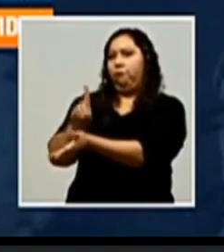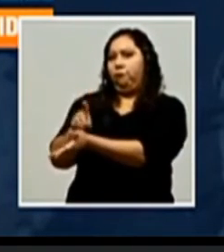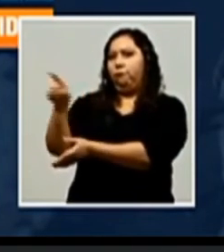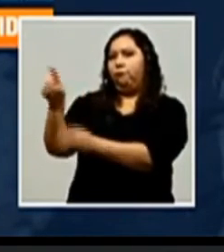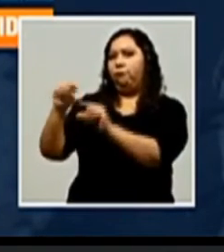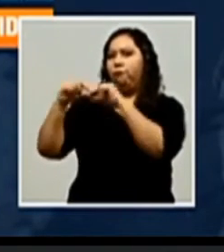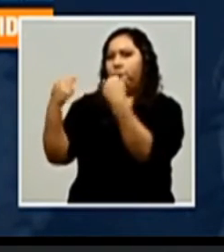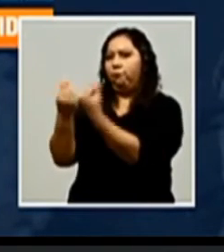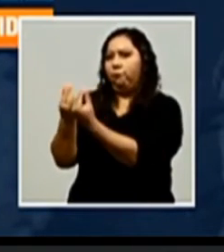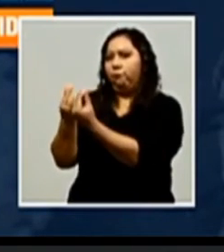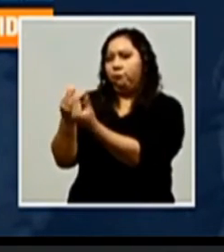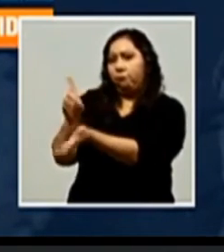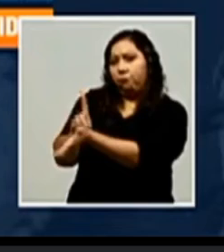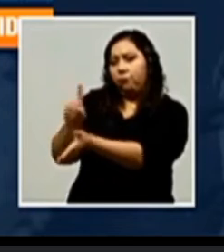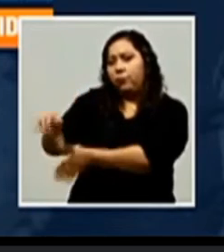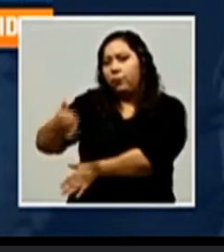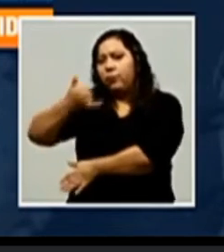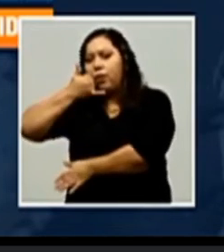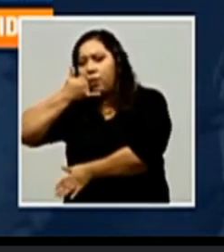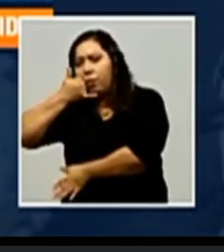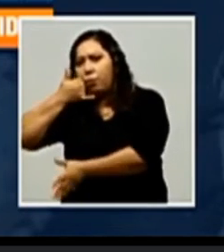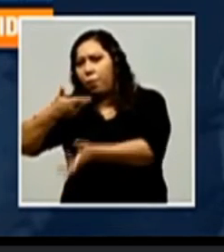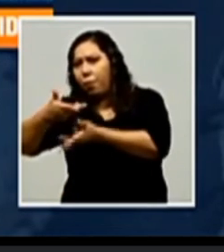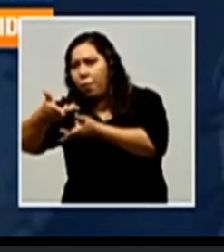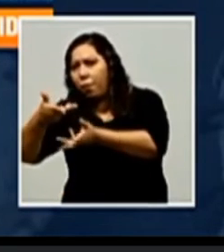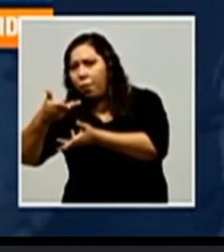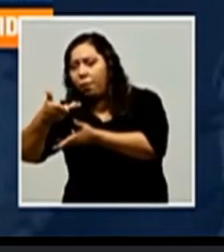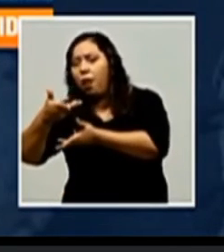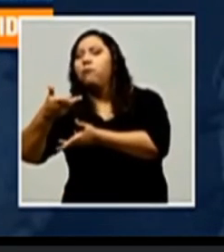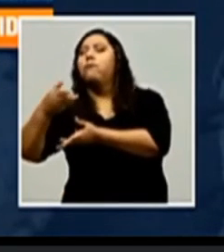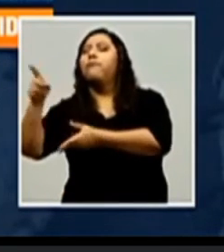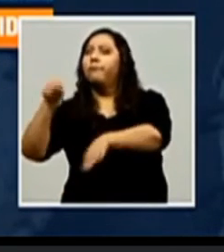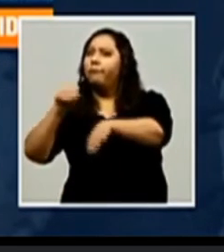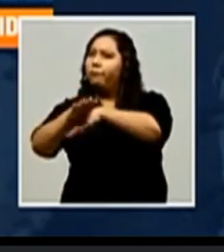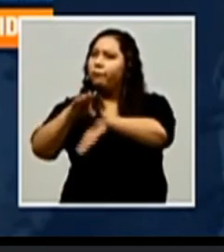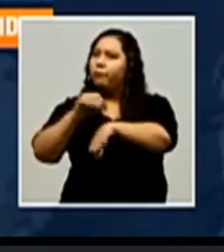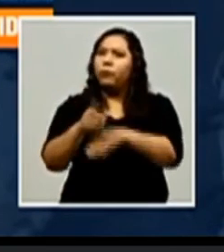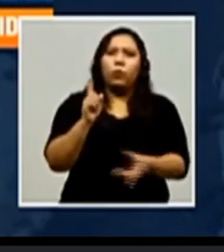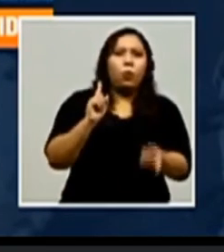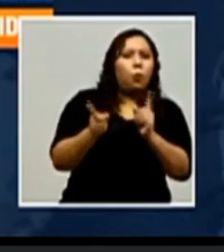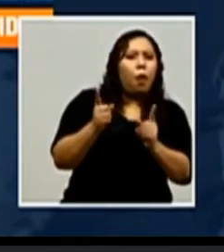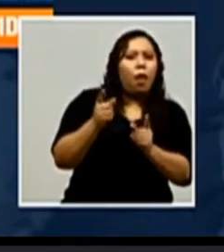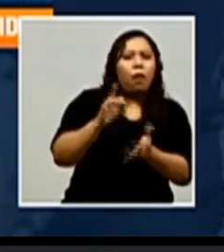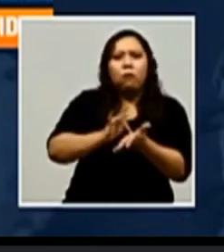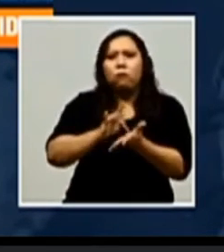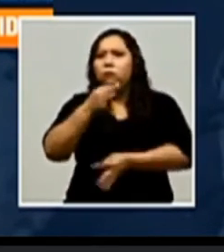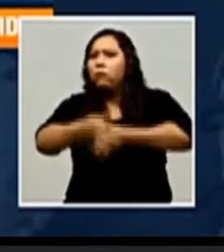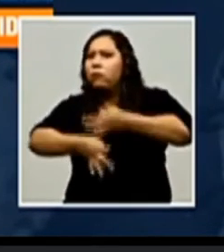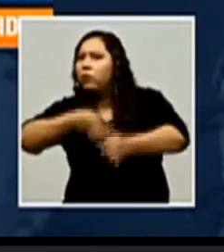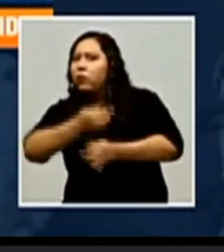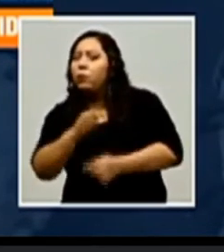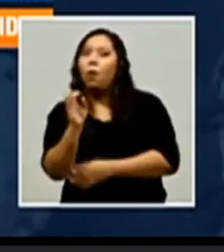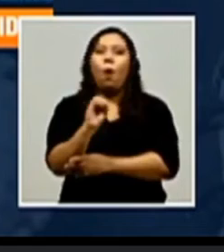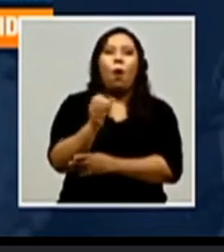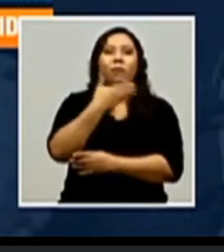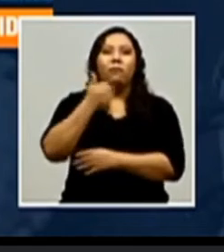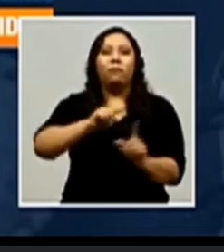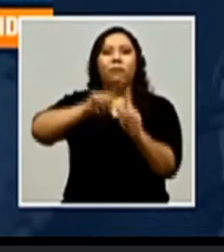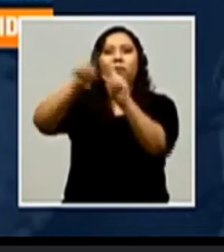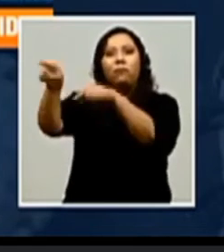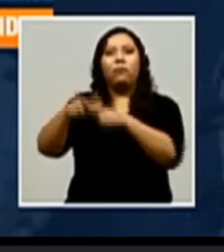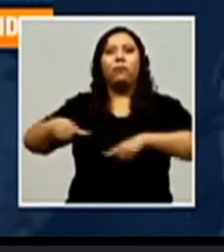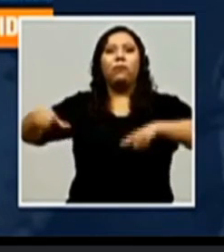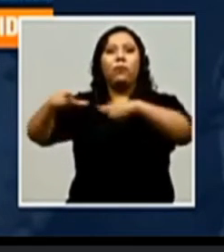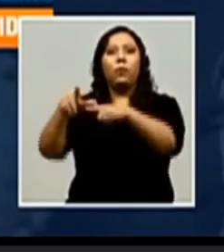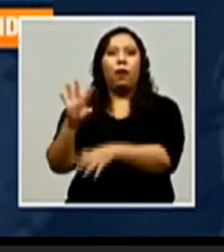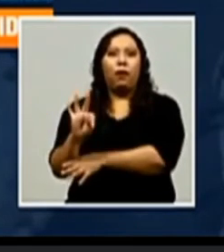orientará, le dará información sobre si puede tomar un medicamento o si debe de asistir a un centro de triaje que hay en todo